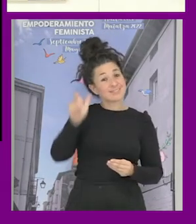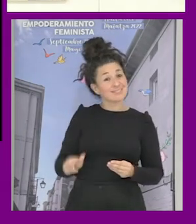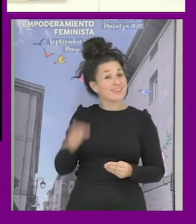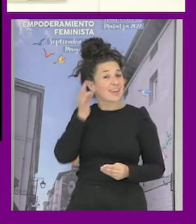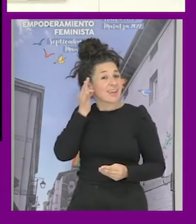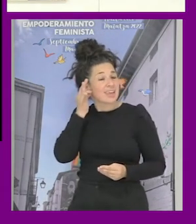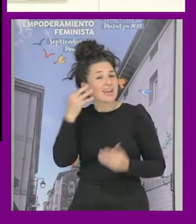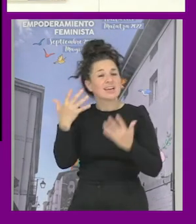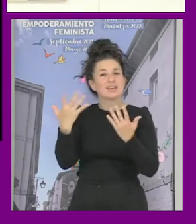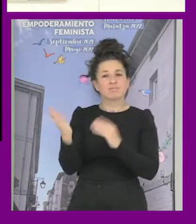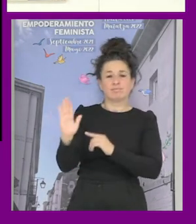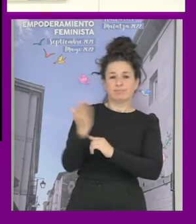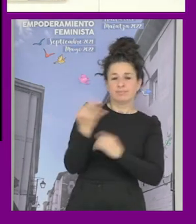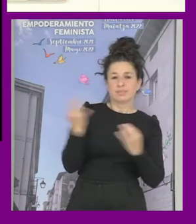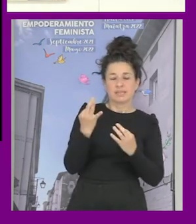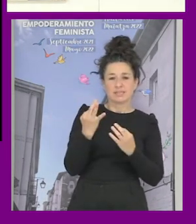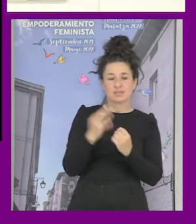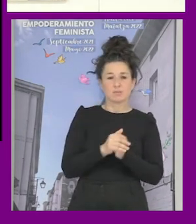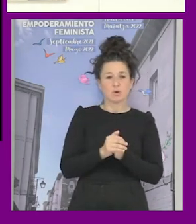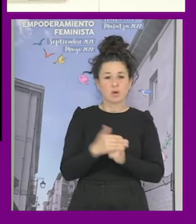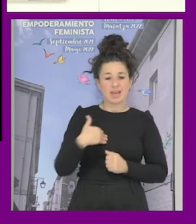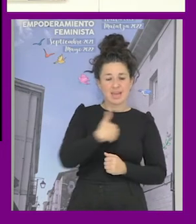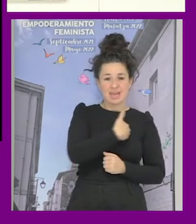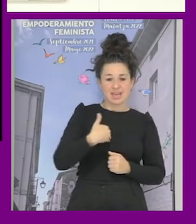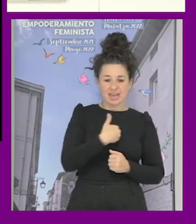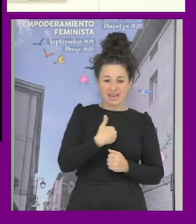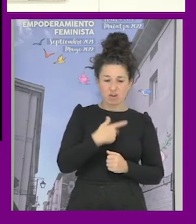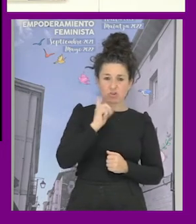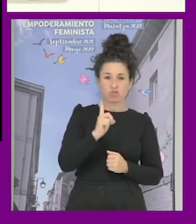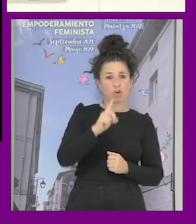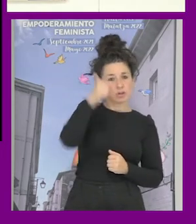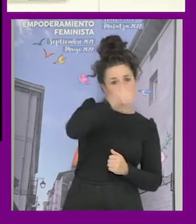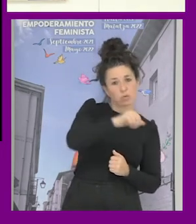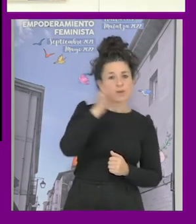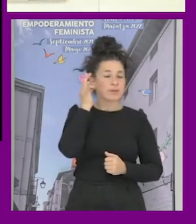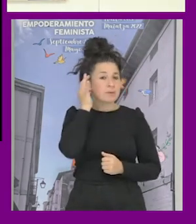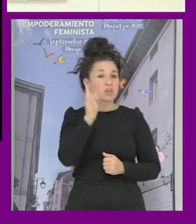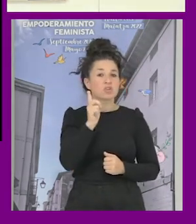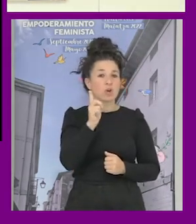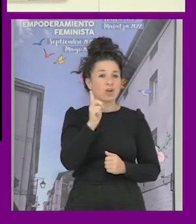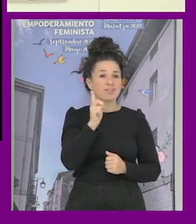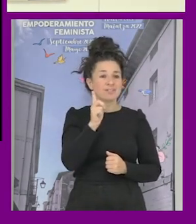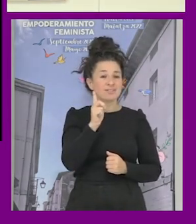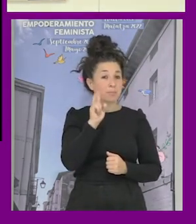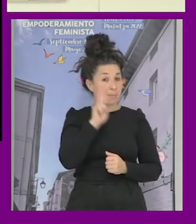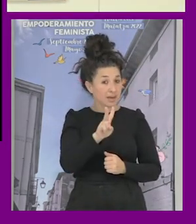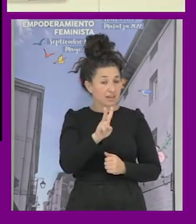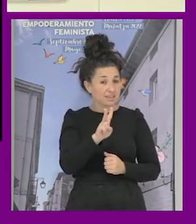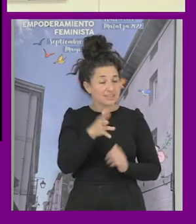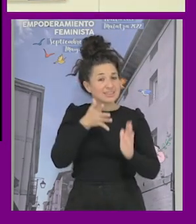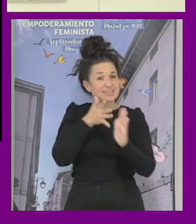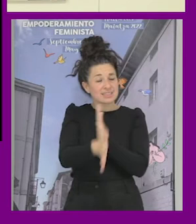presuponer que género implica solo masculino o femenino implican no tener en cuenta que